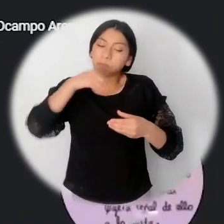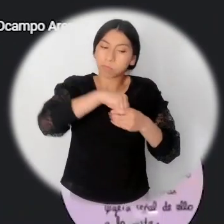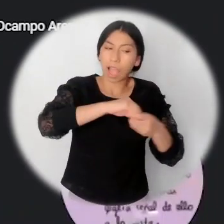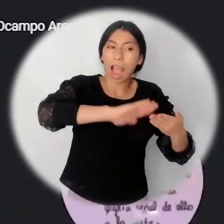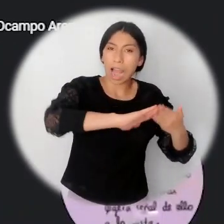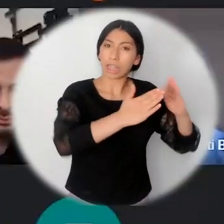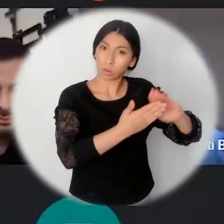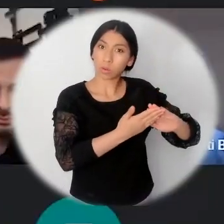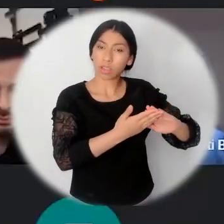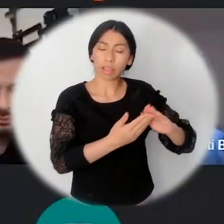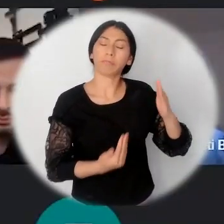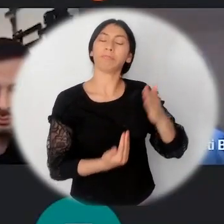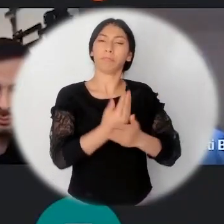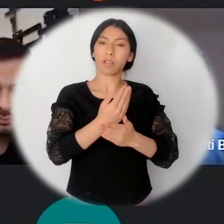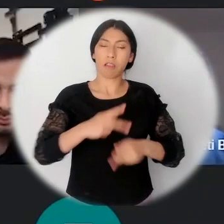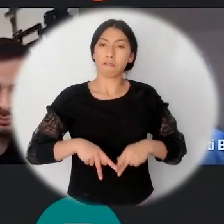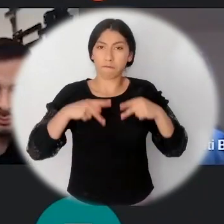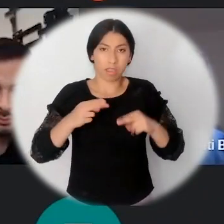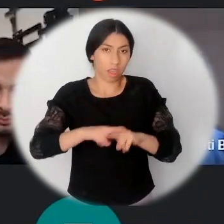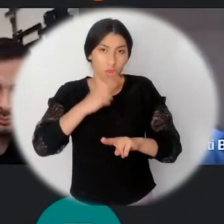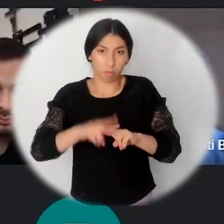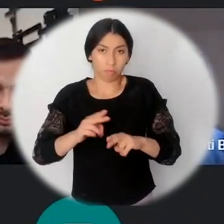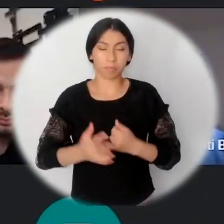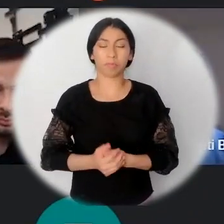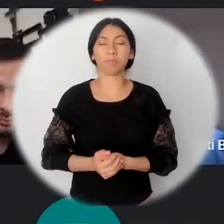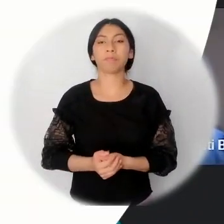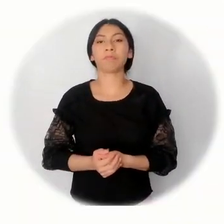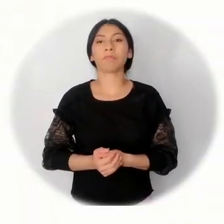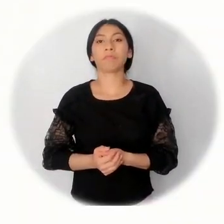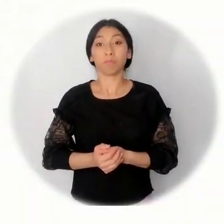víctima y los reincorporados que se encuentran en el departamento.